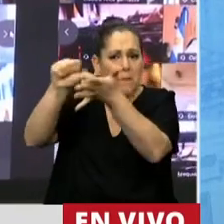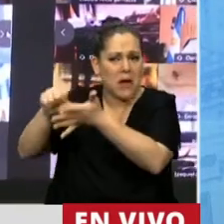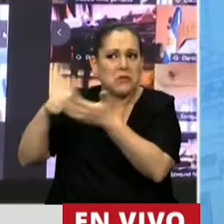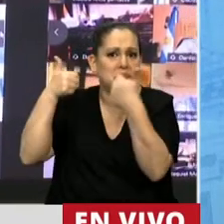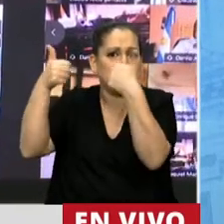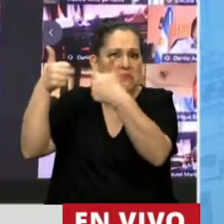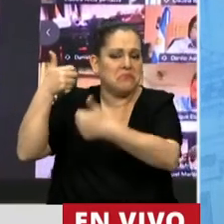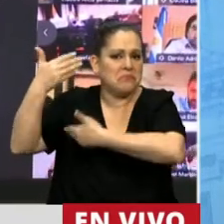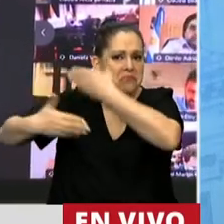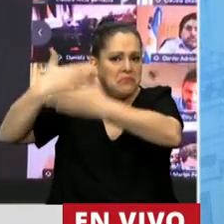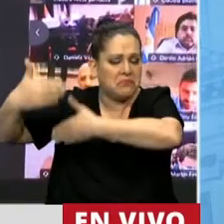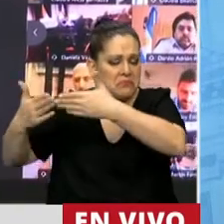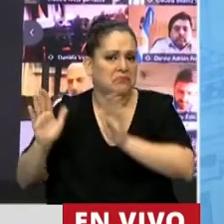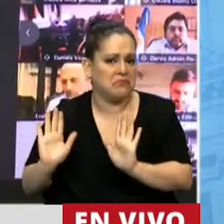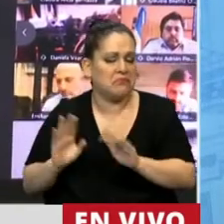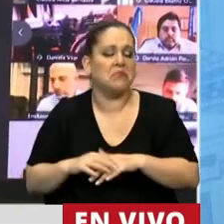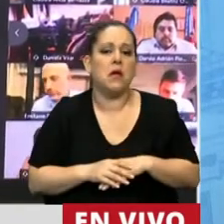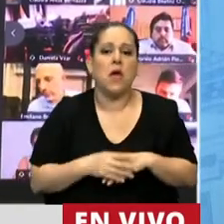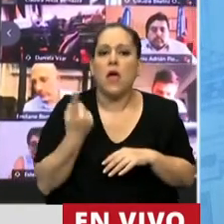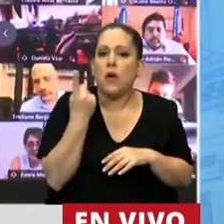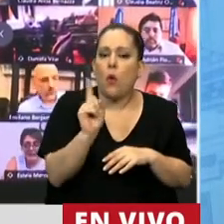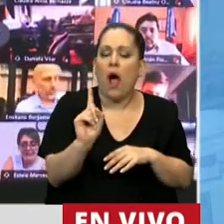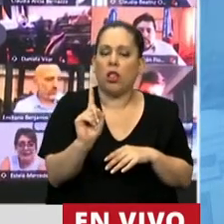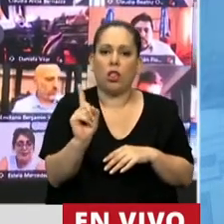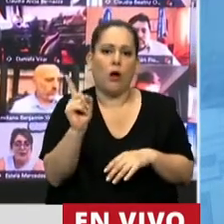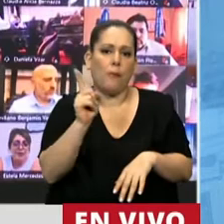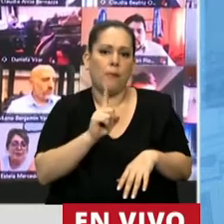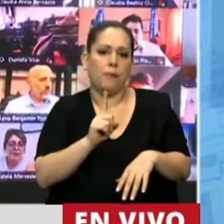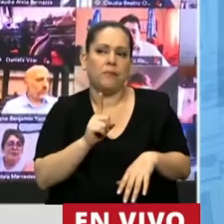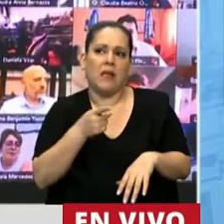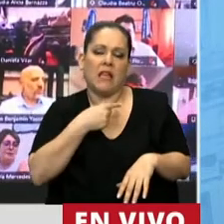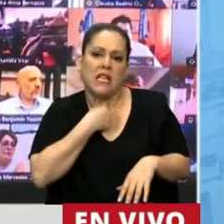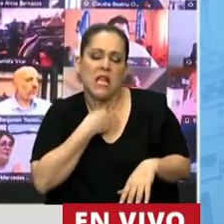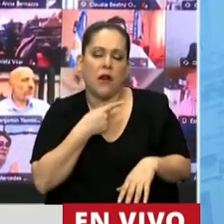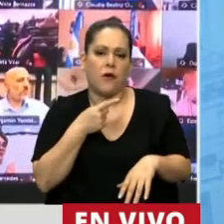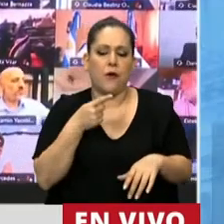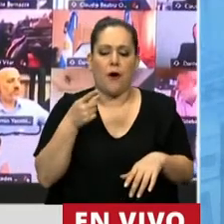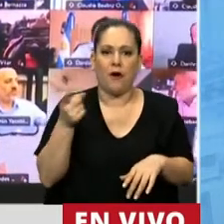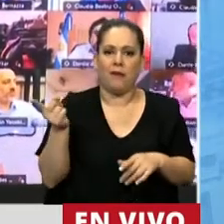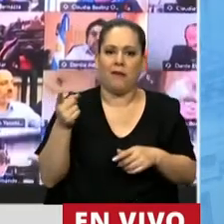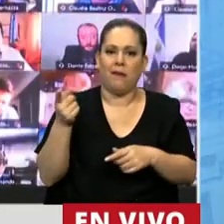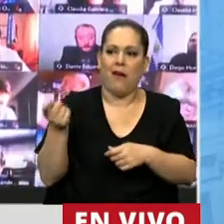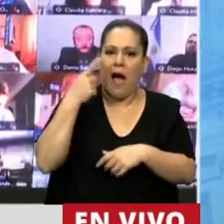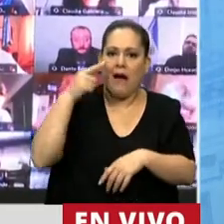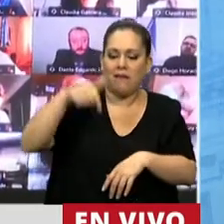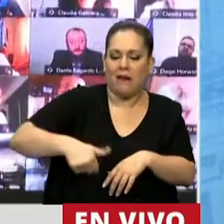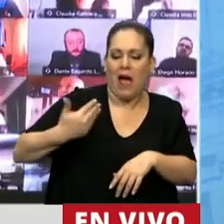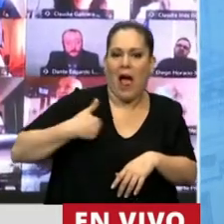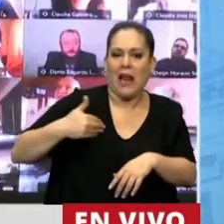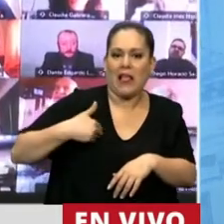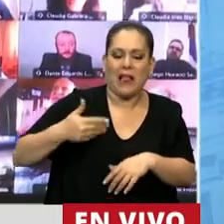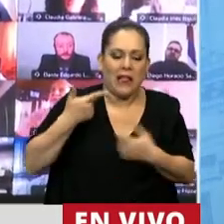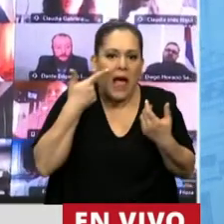que cuando han sido o cuando se ha pretendido transportarlas, transpolarlas a la realidad de nuestro país, no tuvieron el mismo